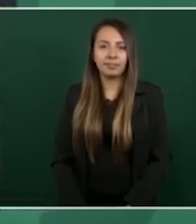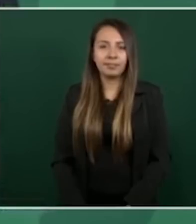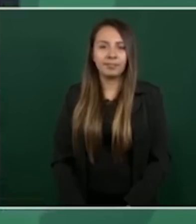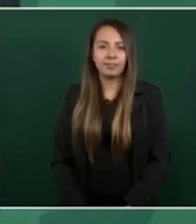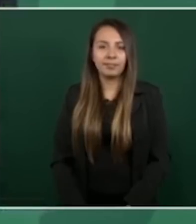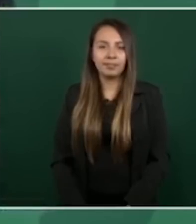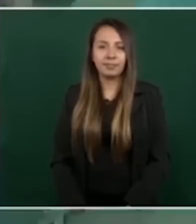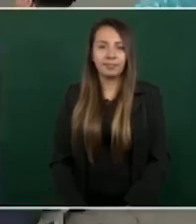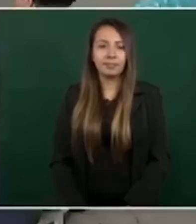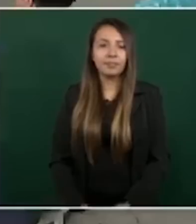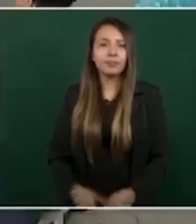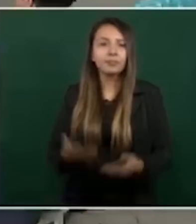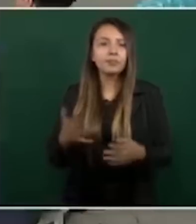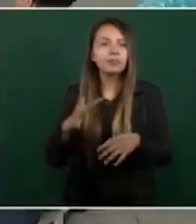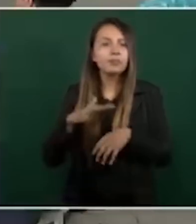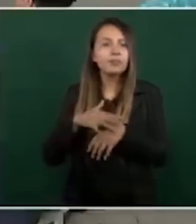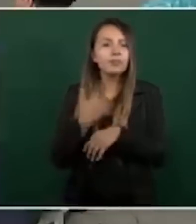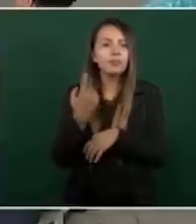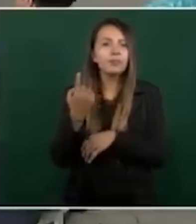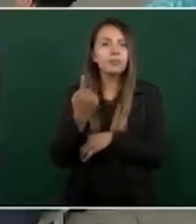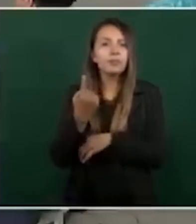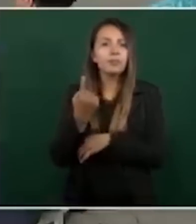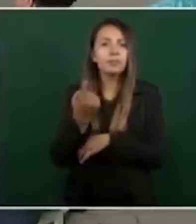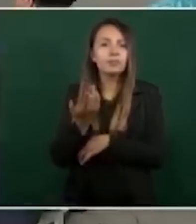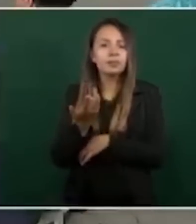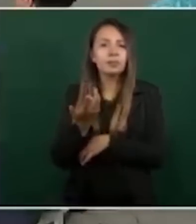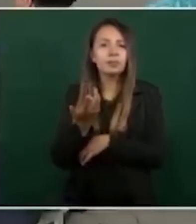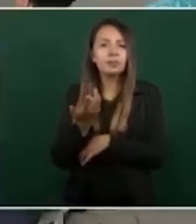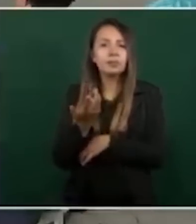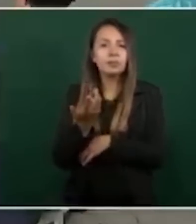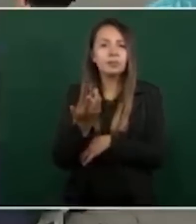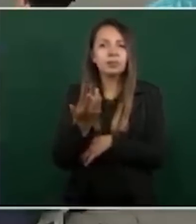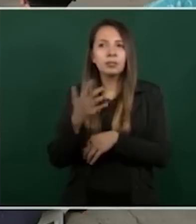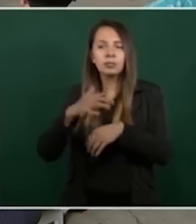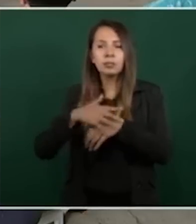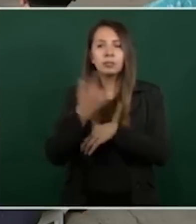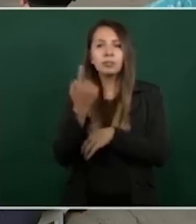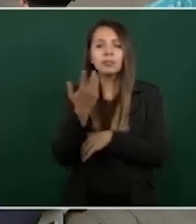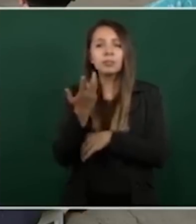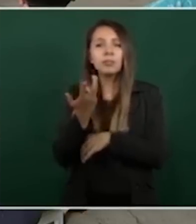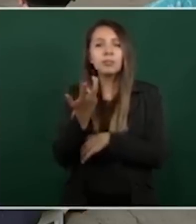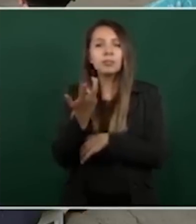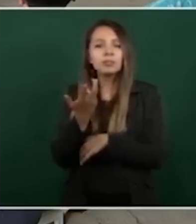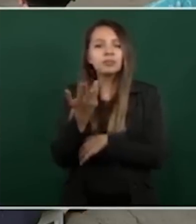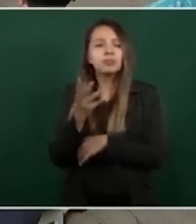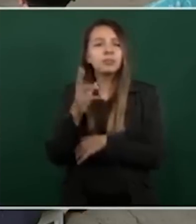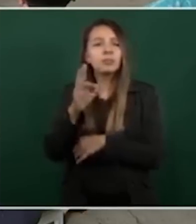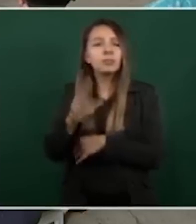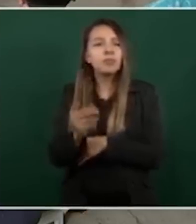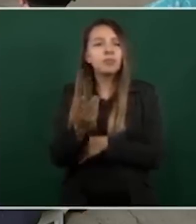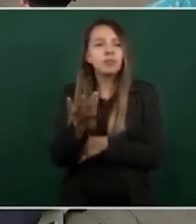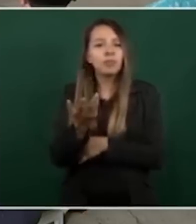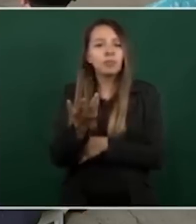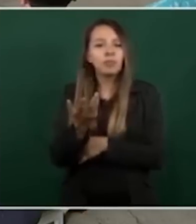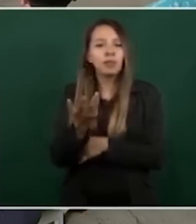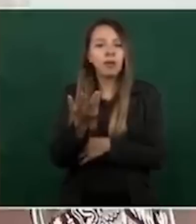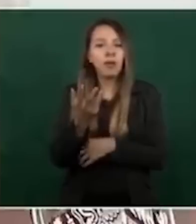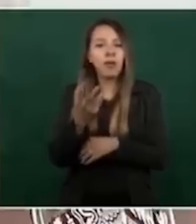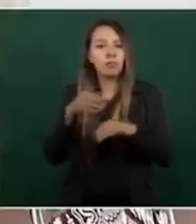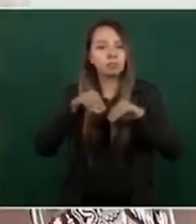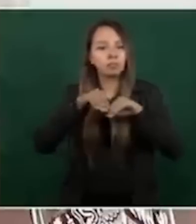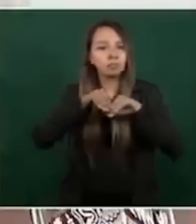¿Por qué no se ponen los resultados de